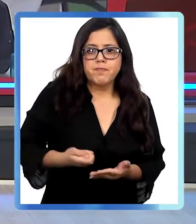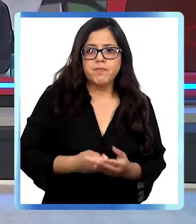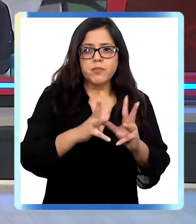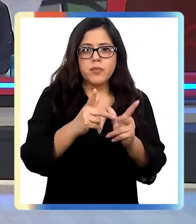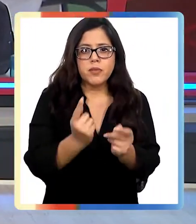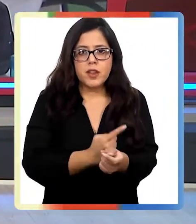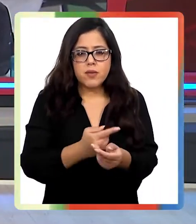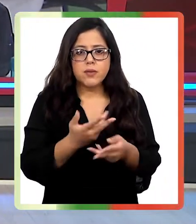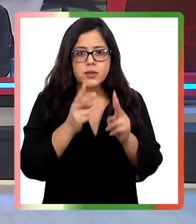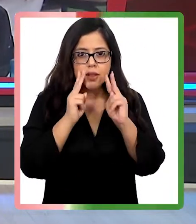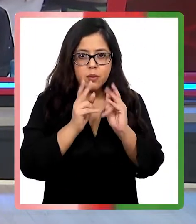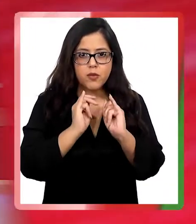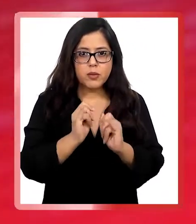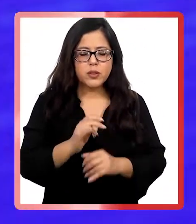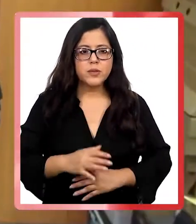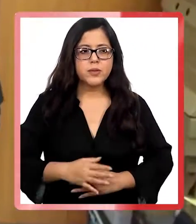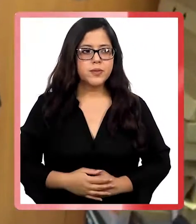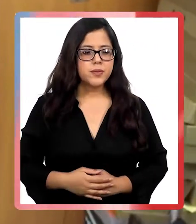Telecanal nos informa.